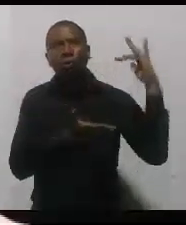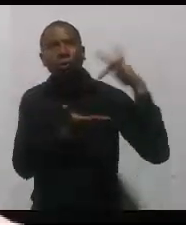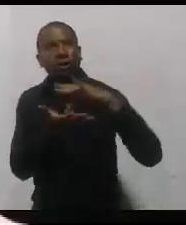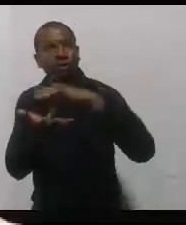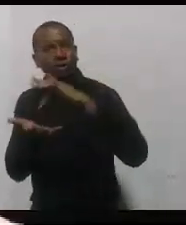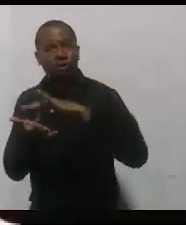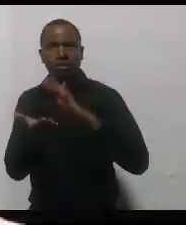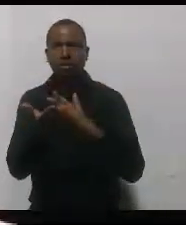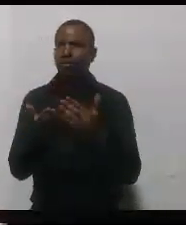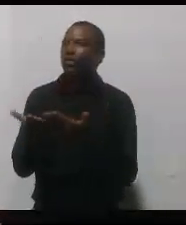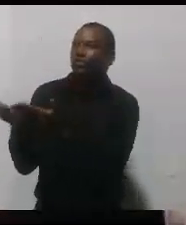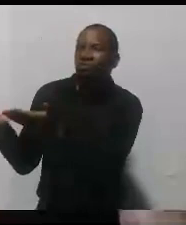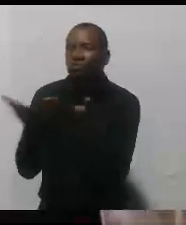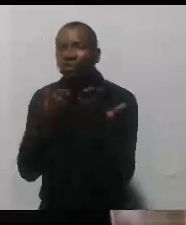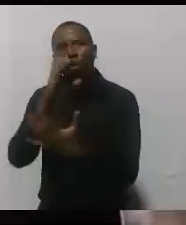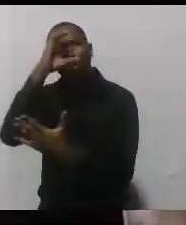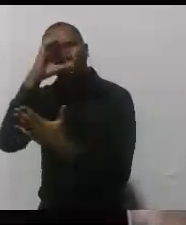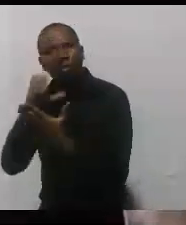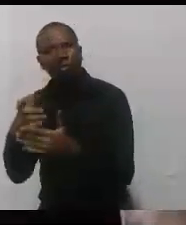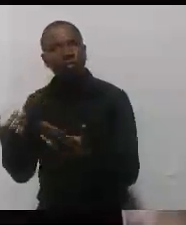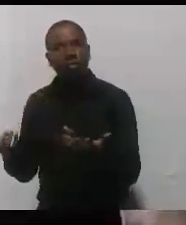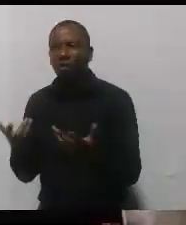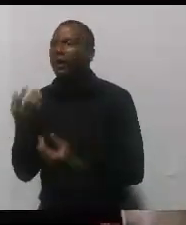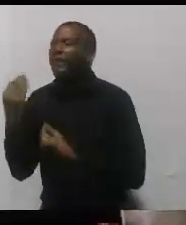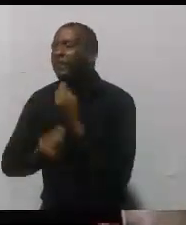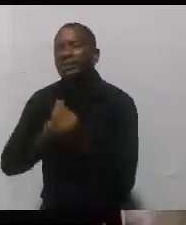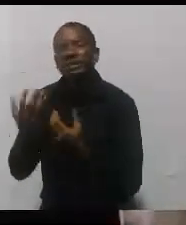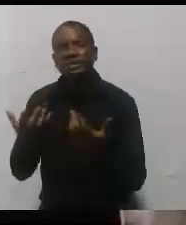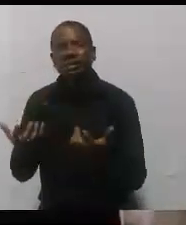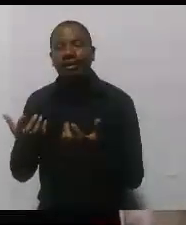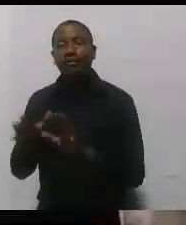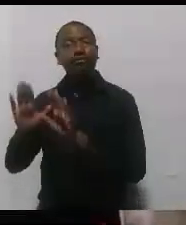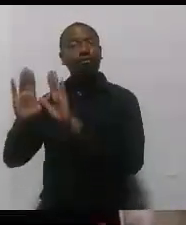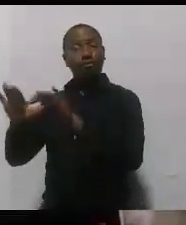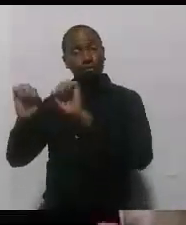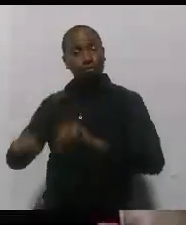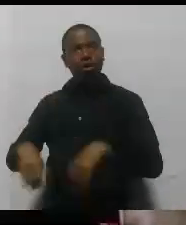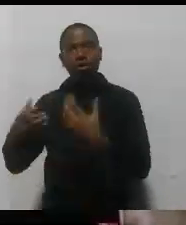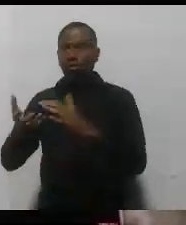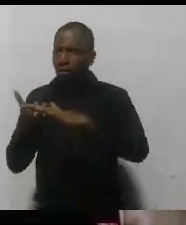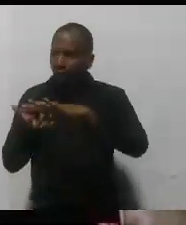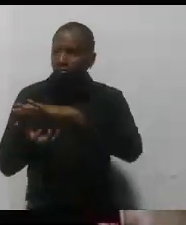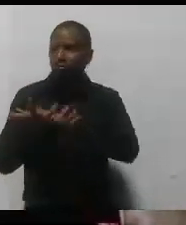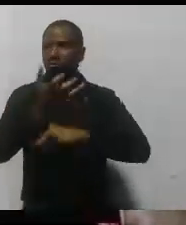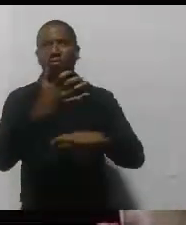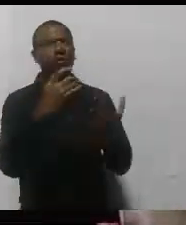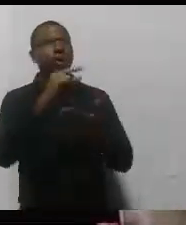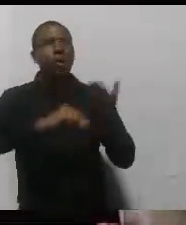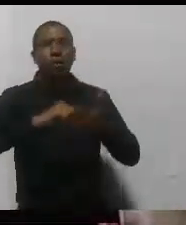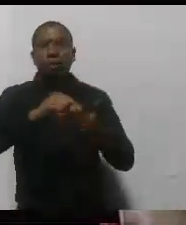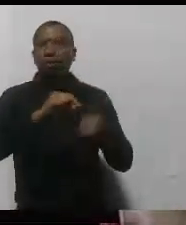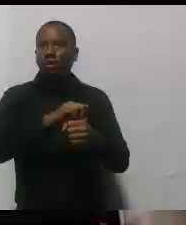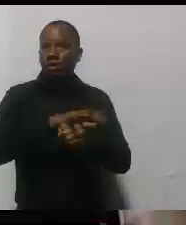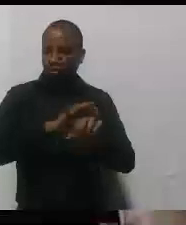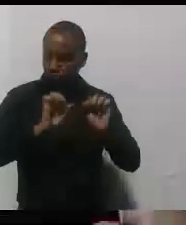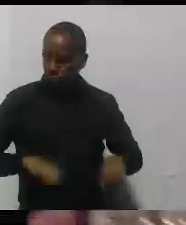también opinen que es lo que se va a hacer y que tengan también acceso a la contratación? ¿Qué machera que obras